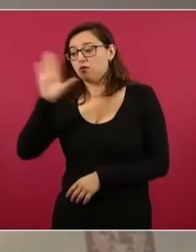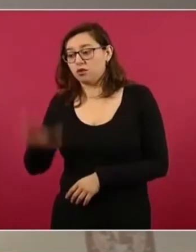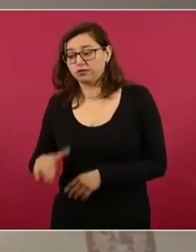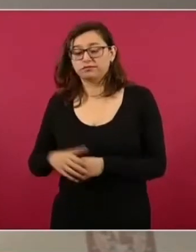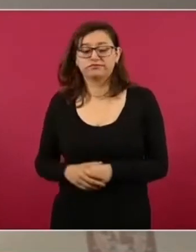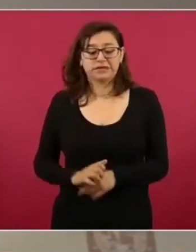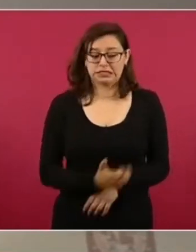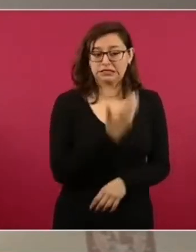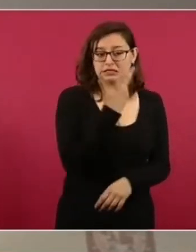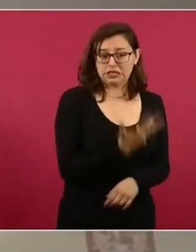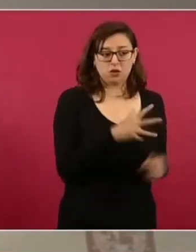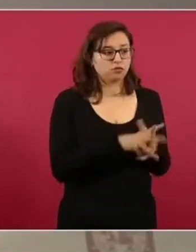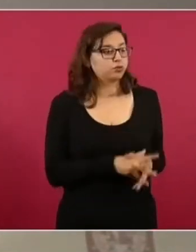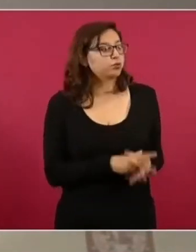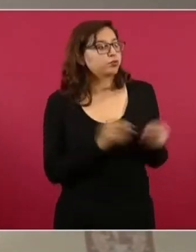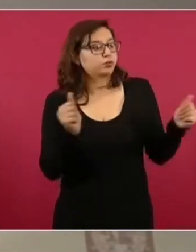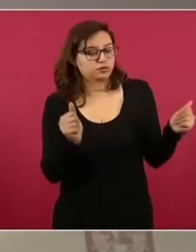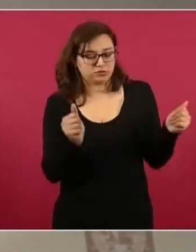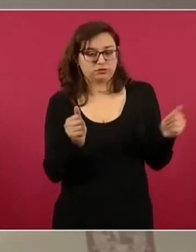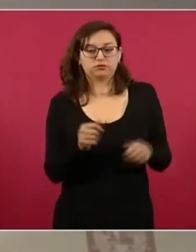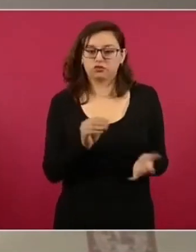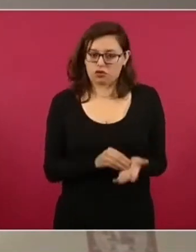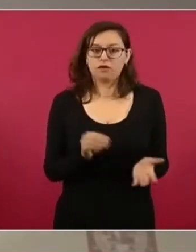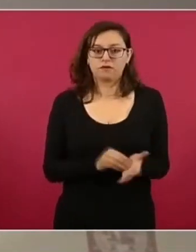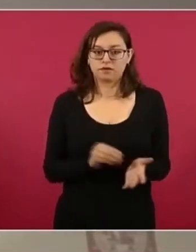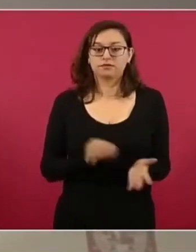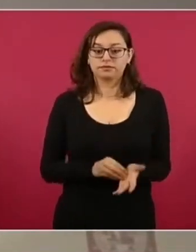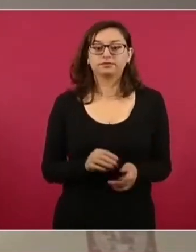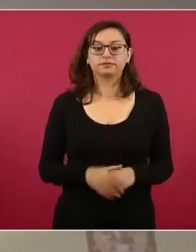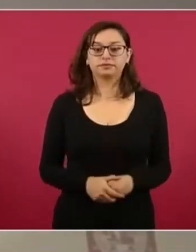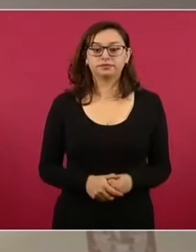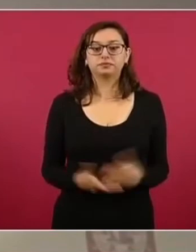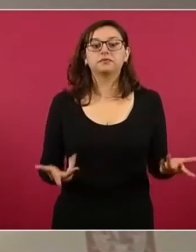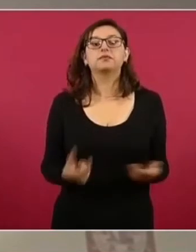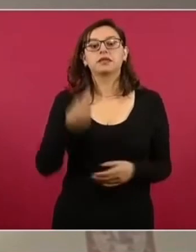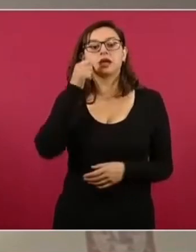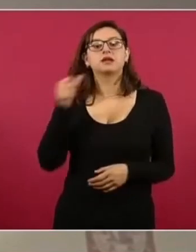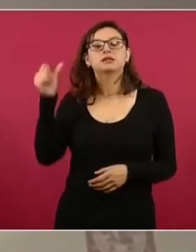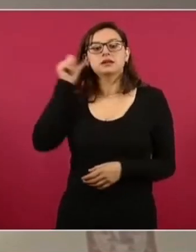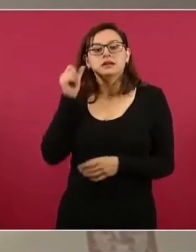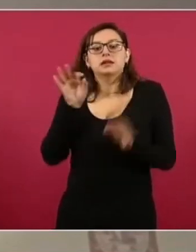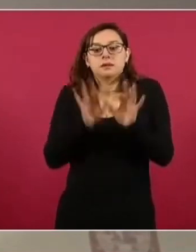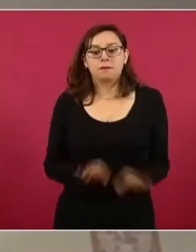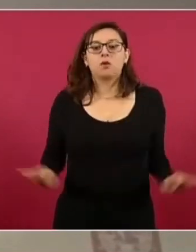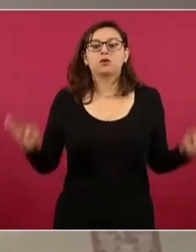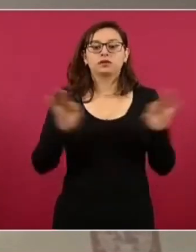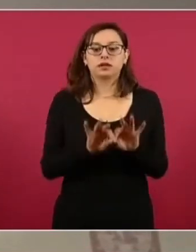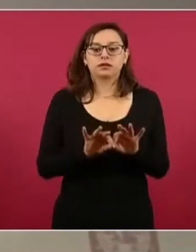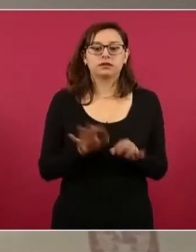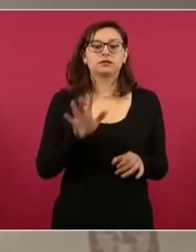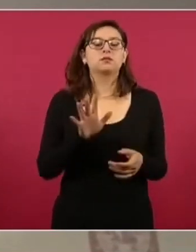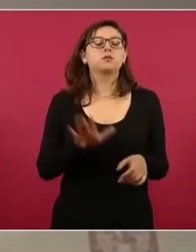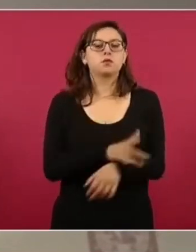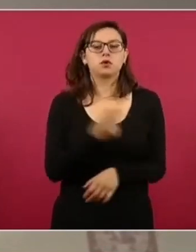de ayer fue un día importante porque tuvimos una primera reunión con los presidentes